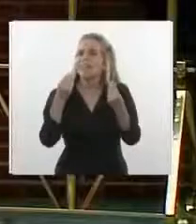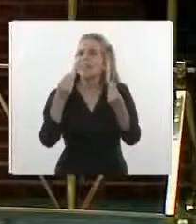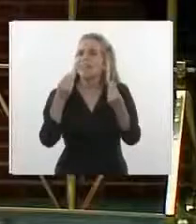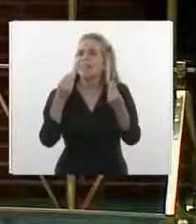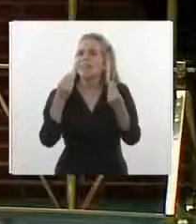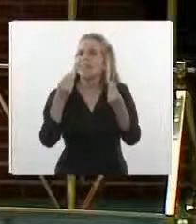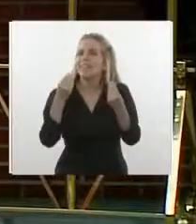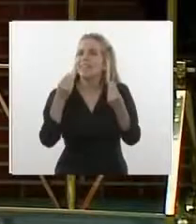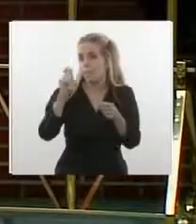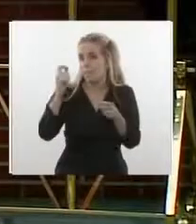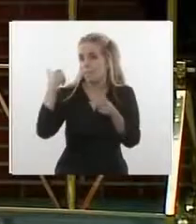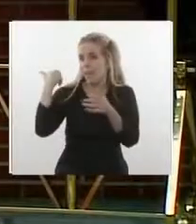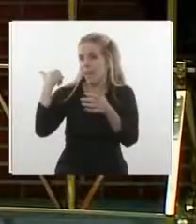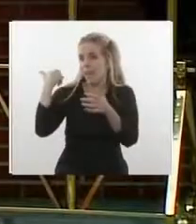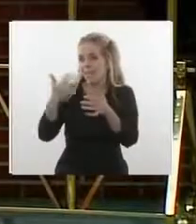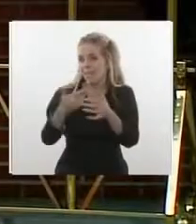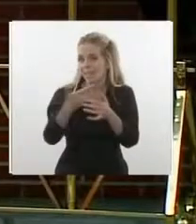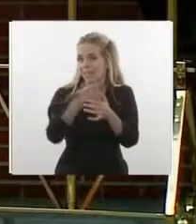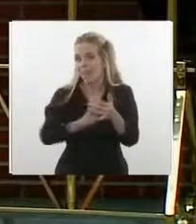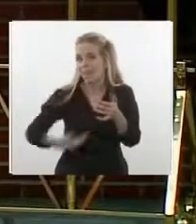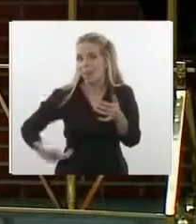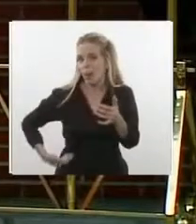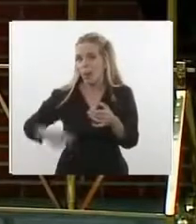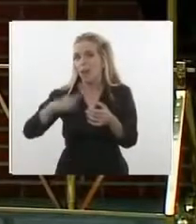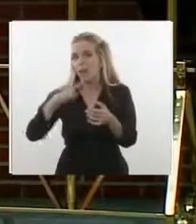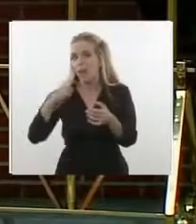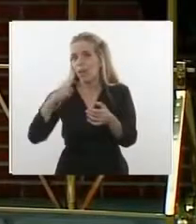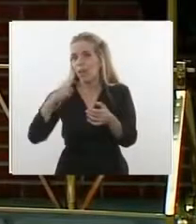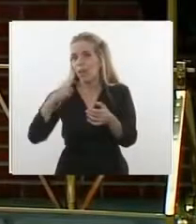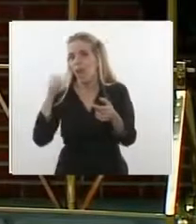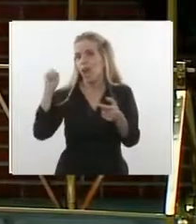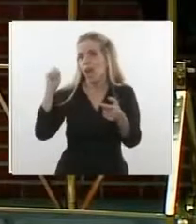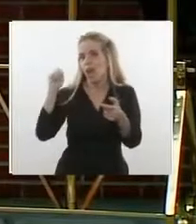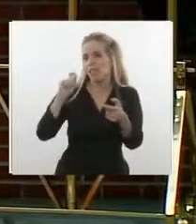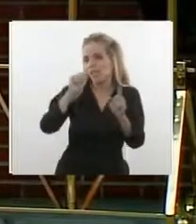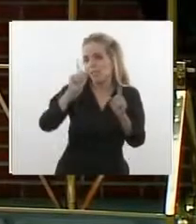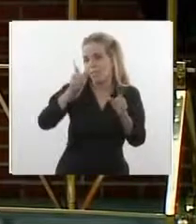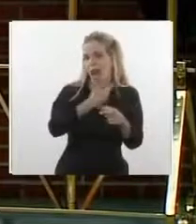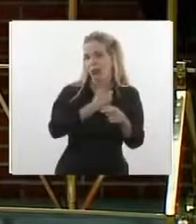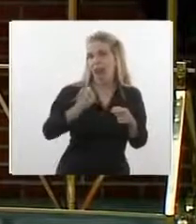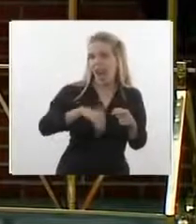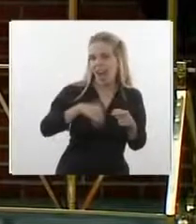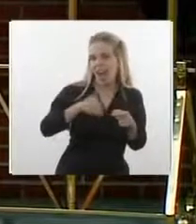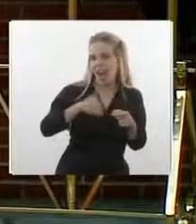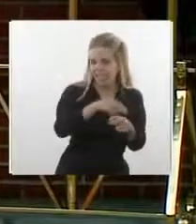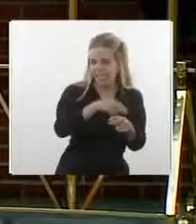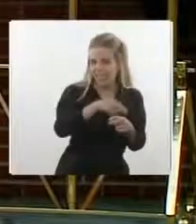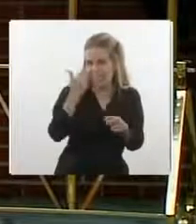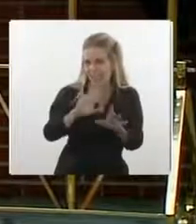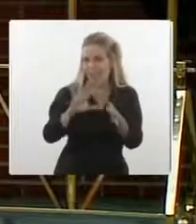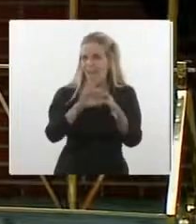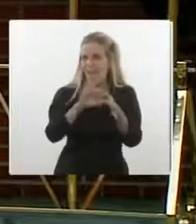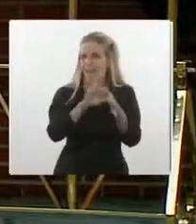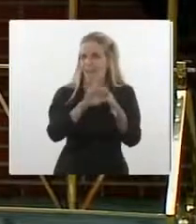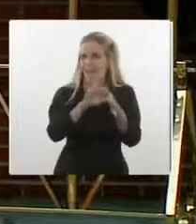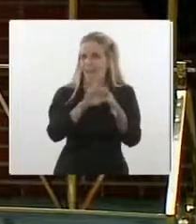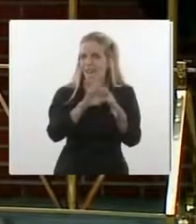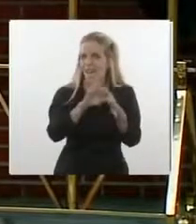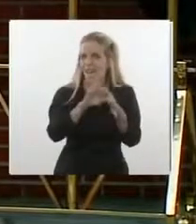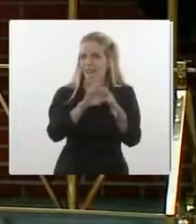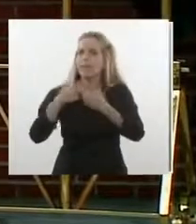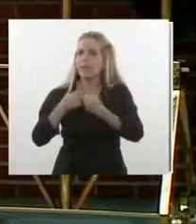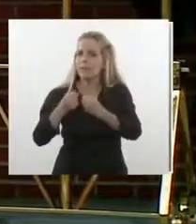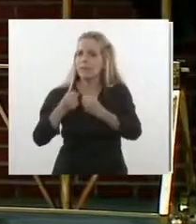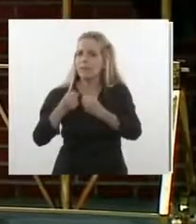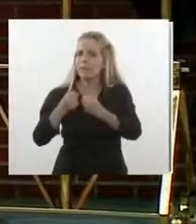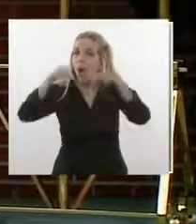meses de Gobierno, tanto de España como en Argentina, hemos estrechado y mucho las relaciones comerciales. Hoy, en el